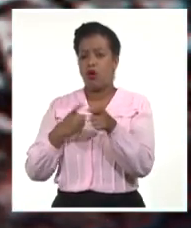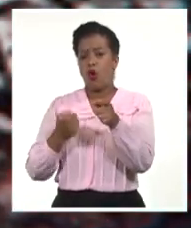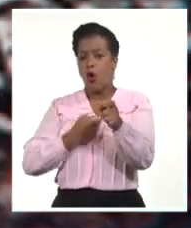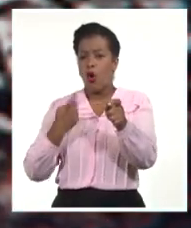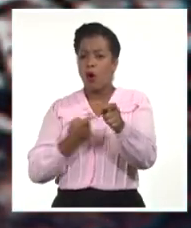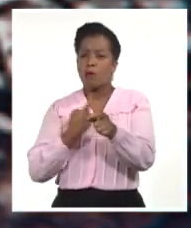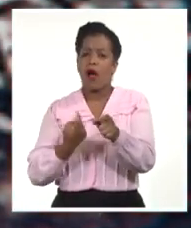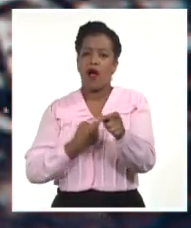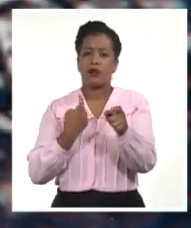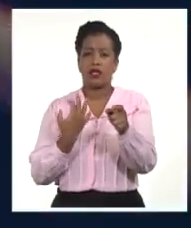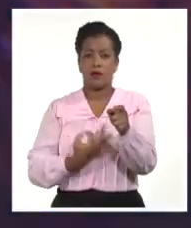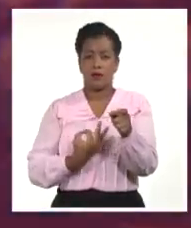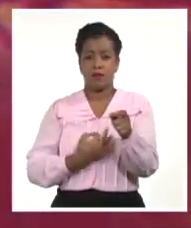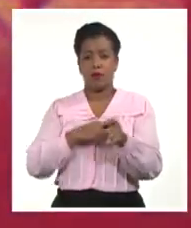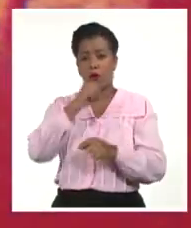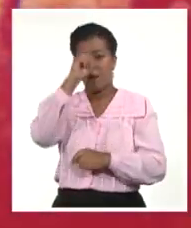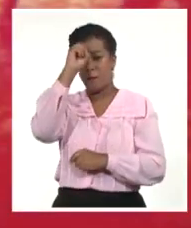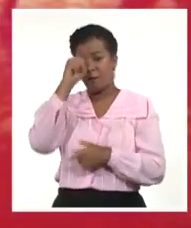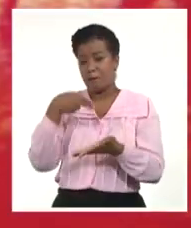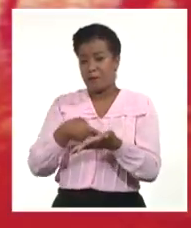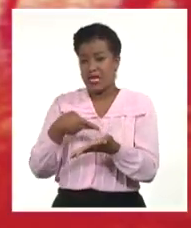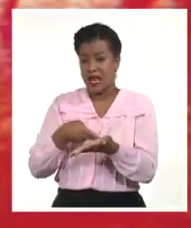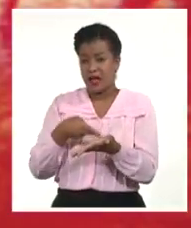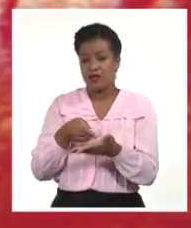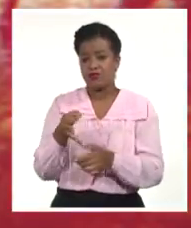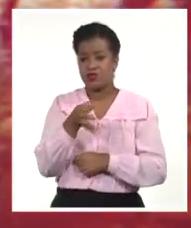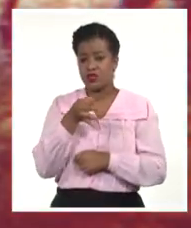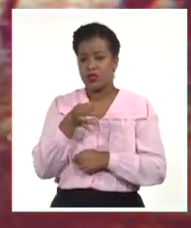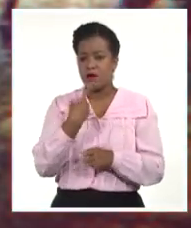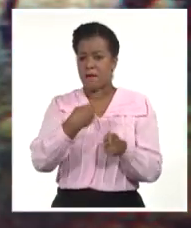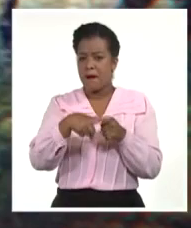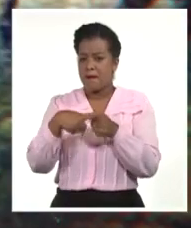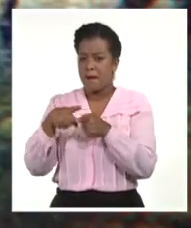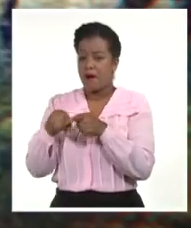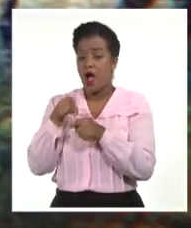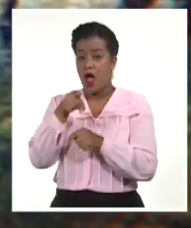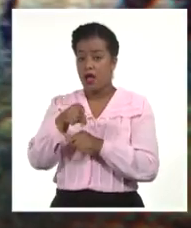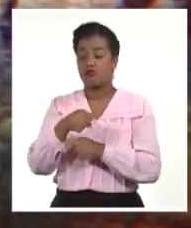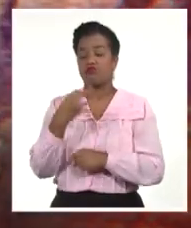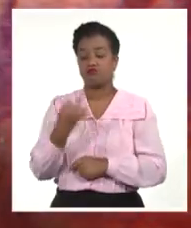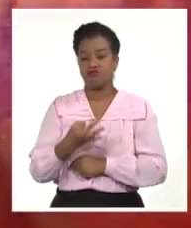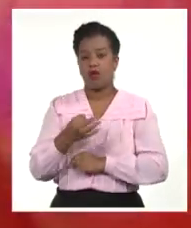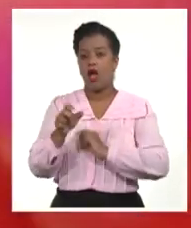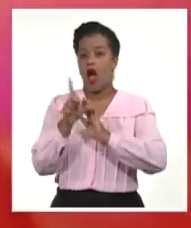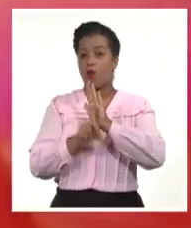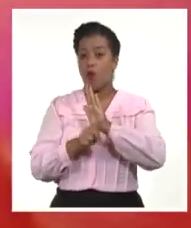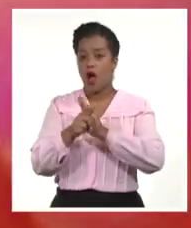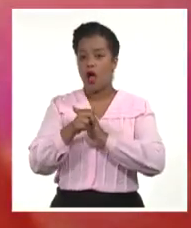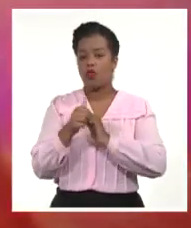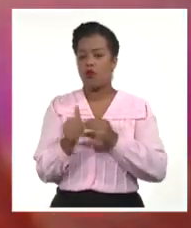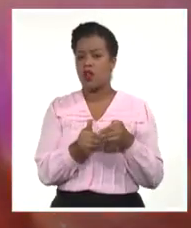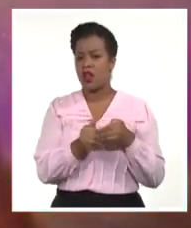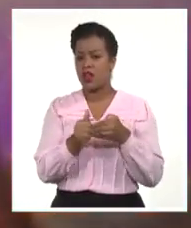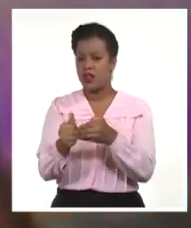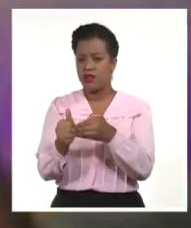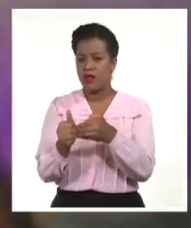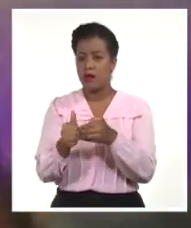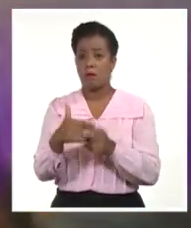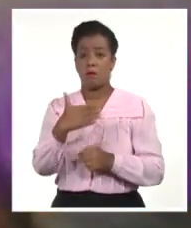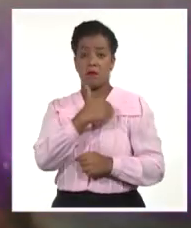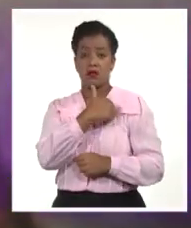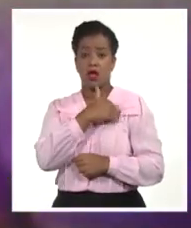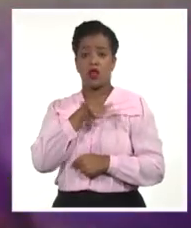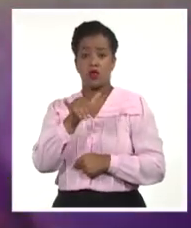Altagracia y minas de Juan Rodríguez, llevan el sello de quien fuera abogado, líder, estratega militar y esposo.